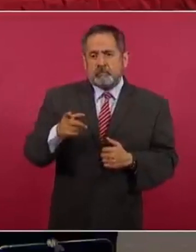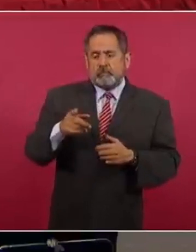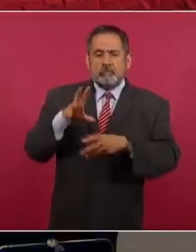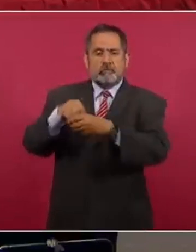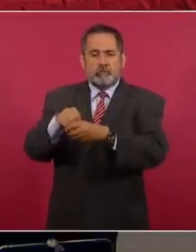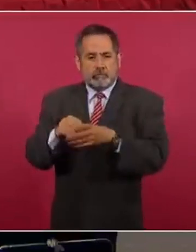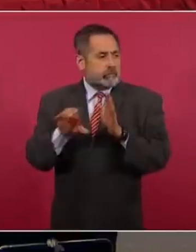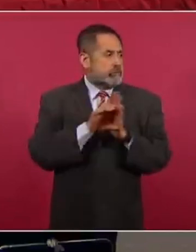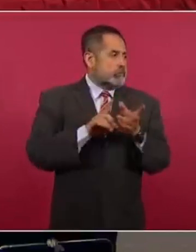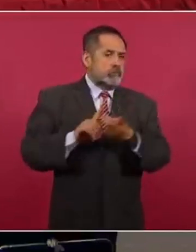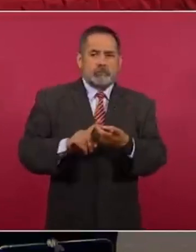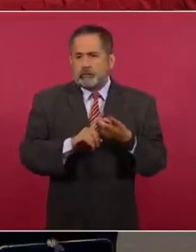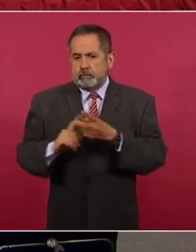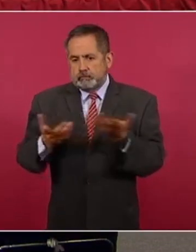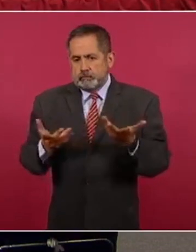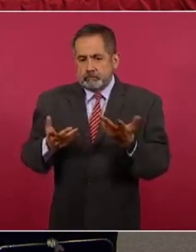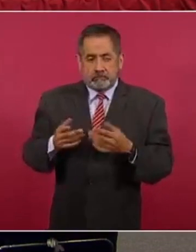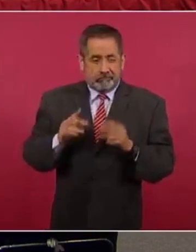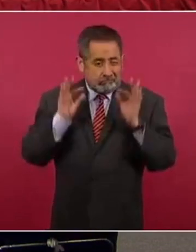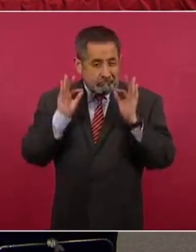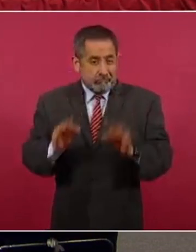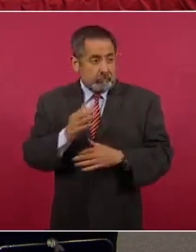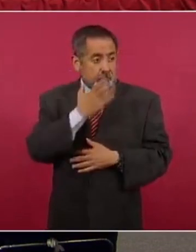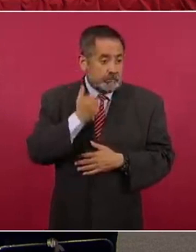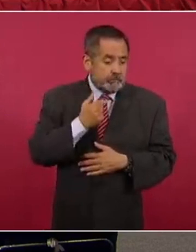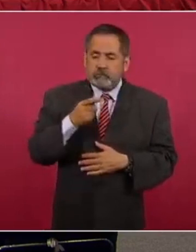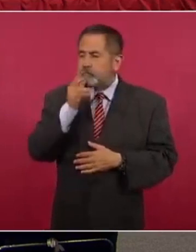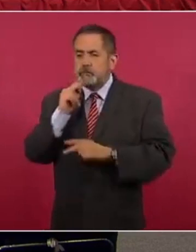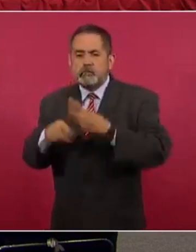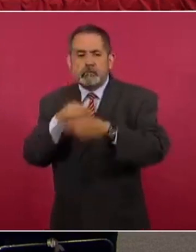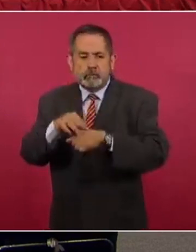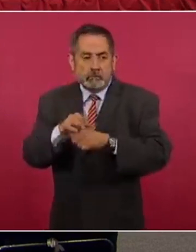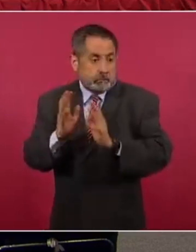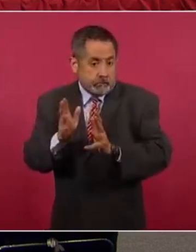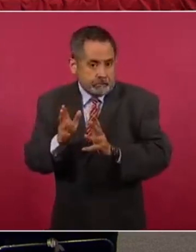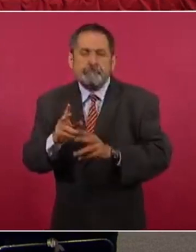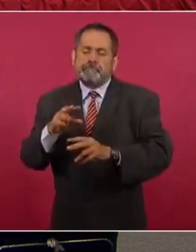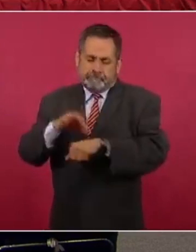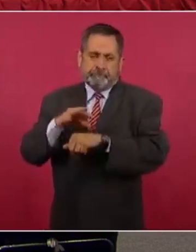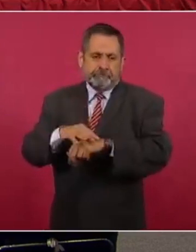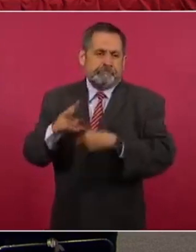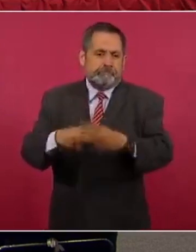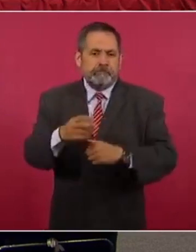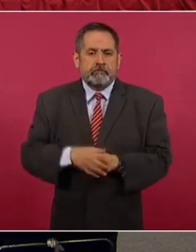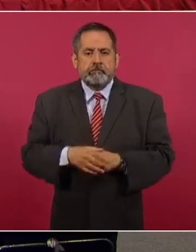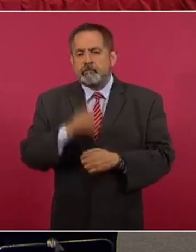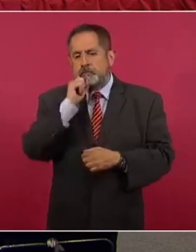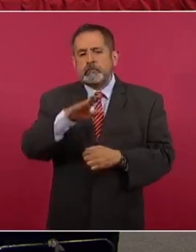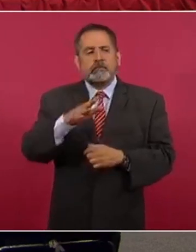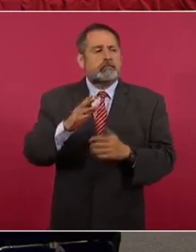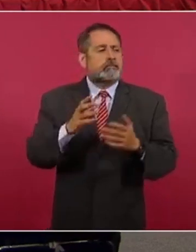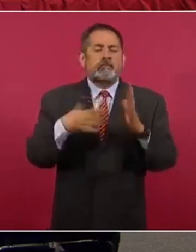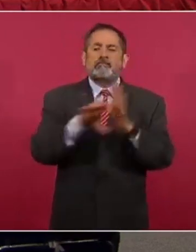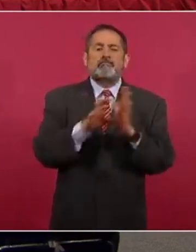pues era muy difícil que pudieran tener médicos especialistas. También hospitales donde se rehabilitaron almacenes en tres